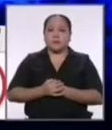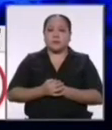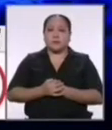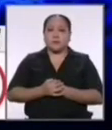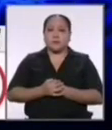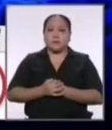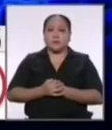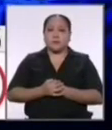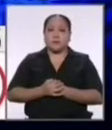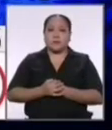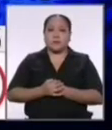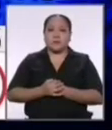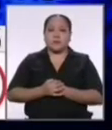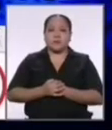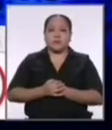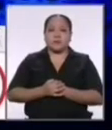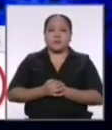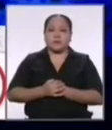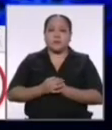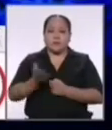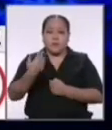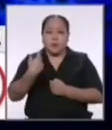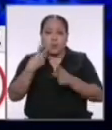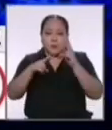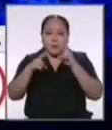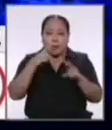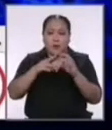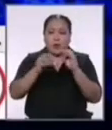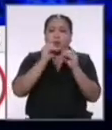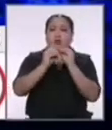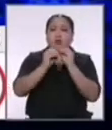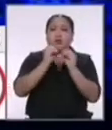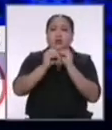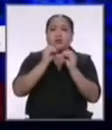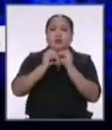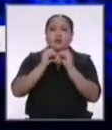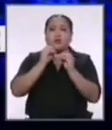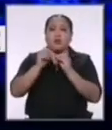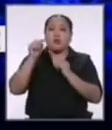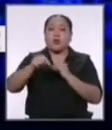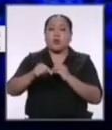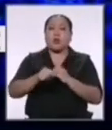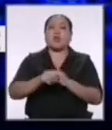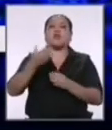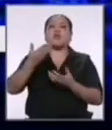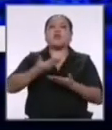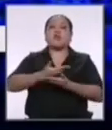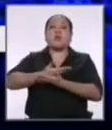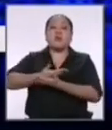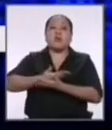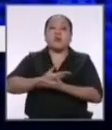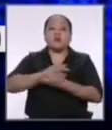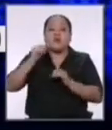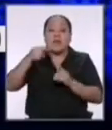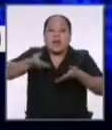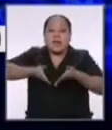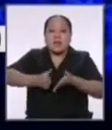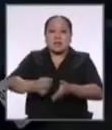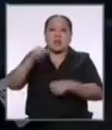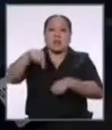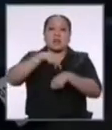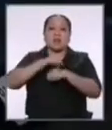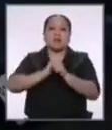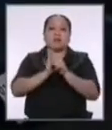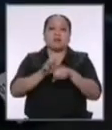a los a la era de niños que pasaron que recibieron mala educación en la pandemia vamos a vamos a